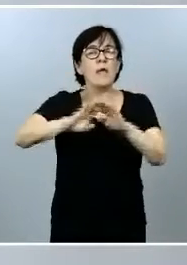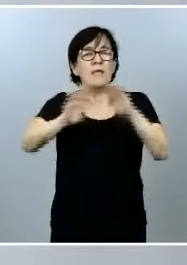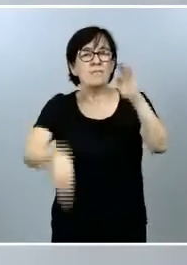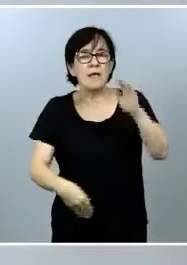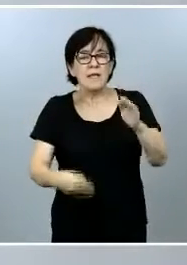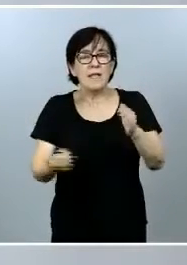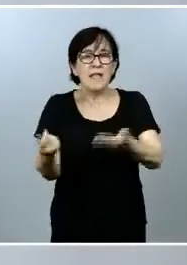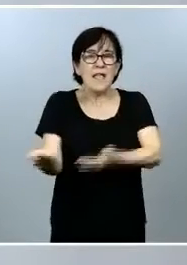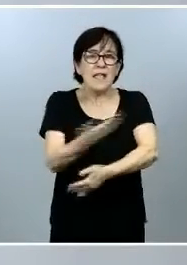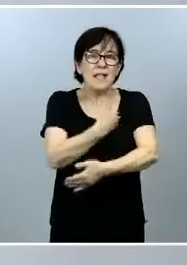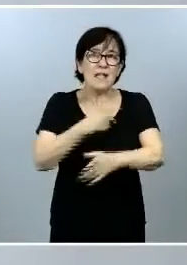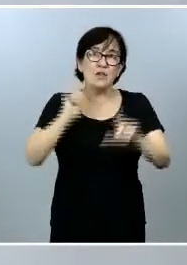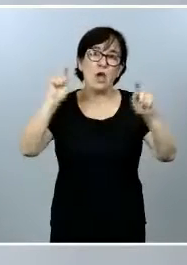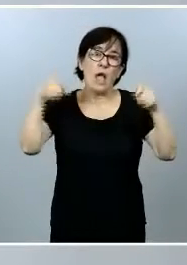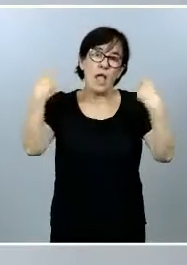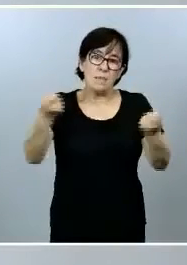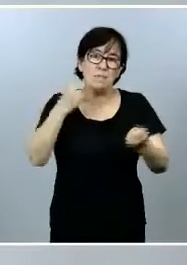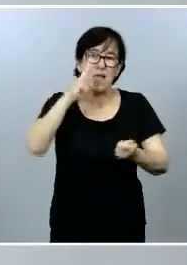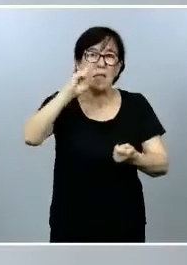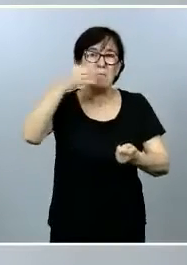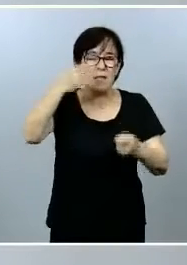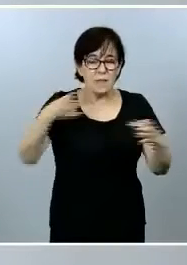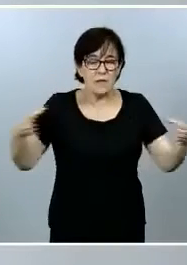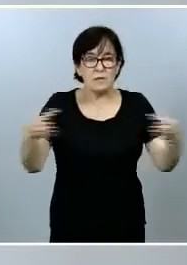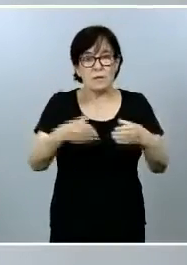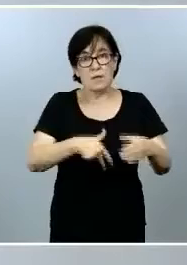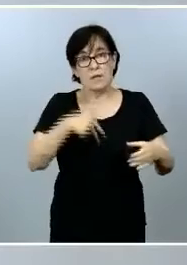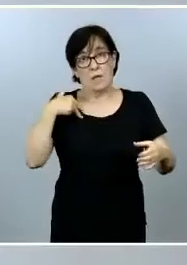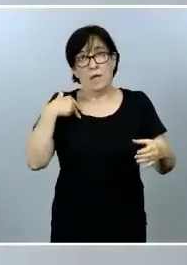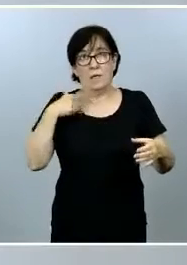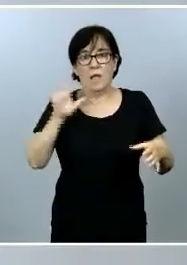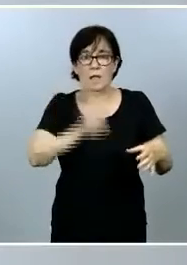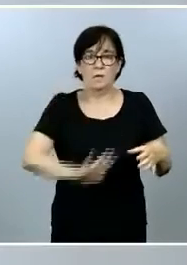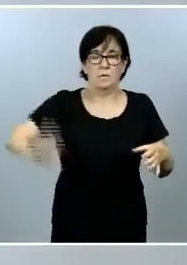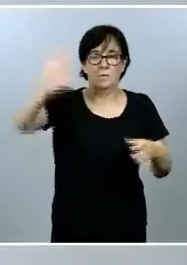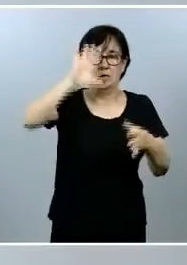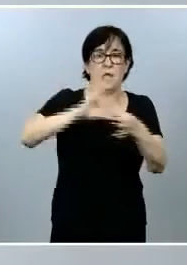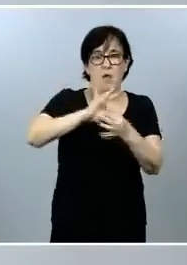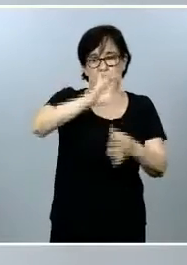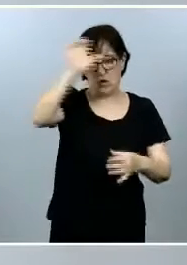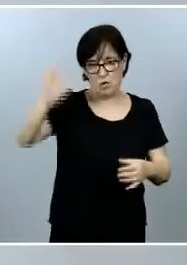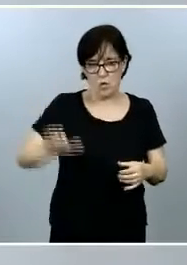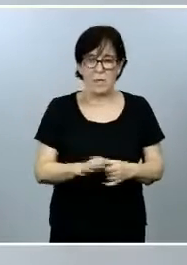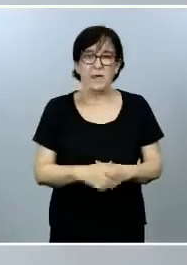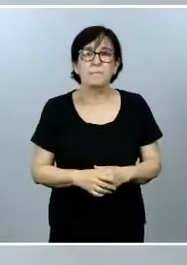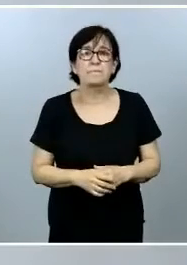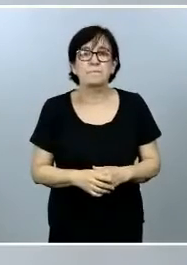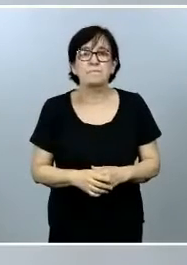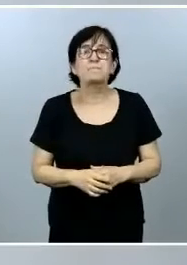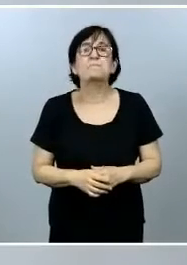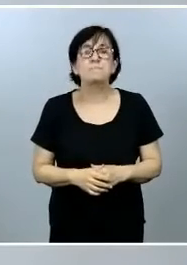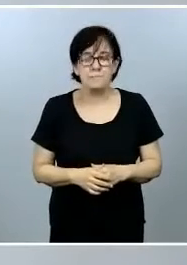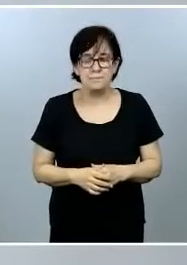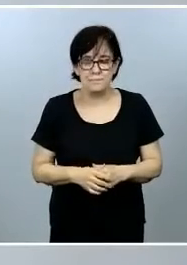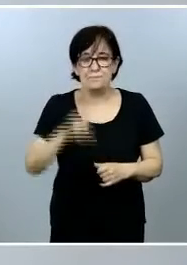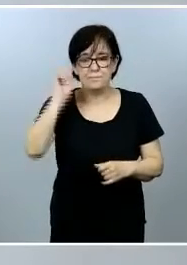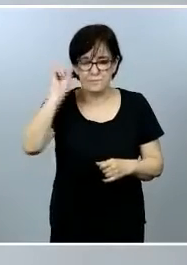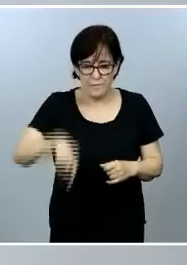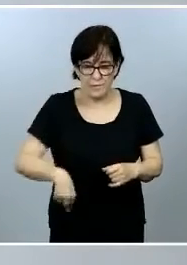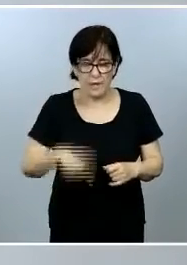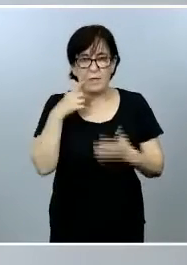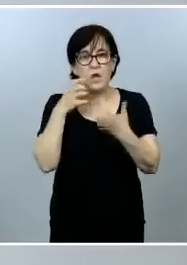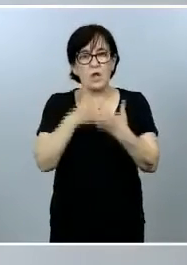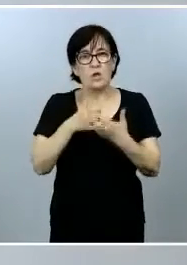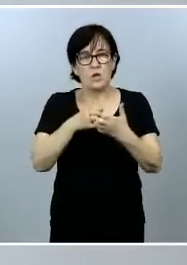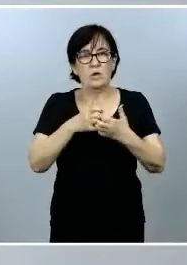medioambientales respecto al PIB del conjunto de los países de la Unión Europea. Por otro lado, la lucha contra el